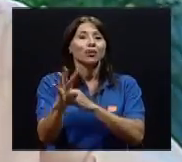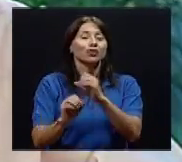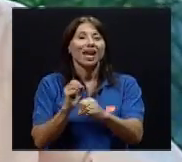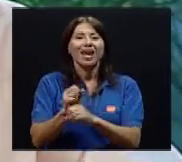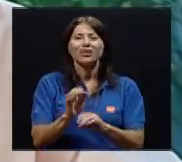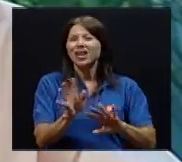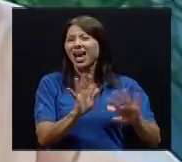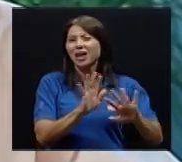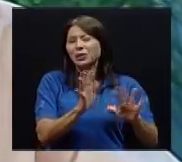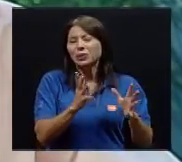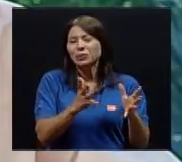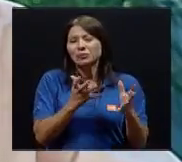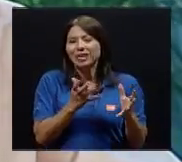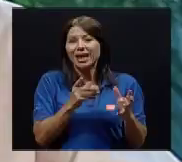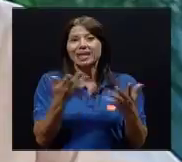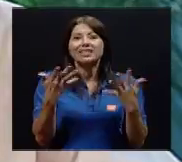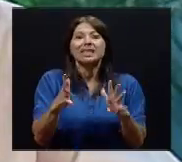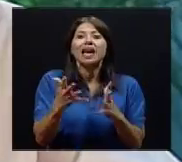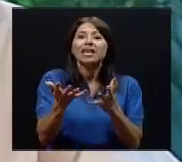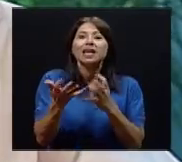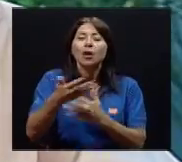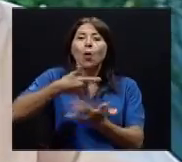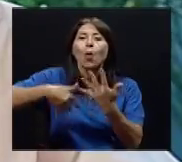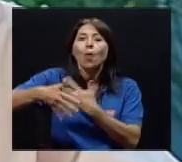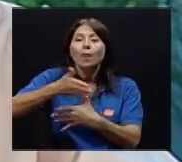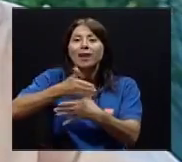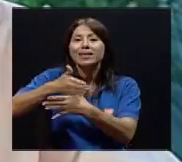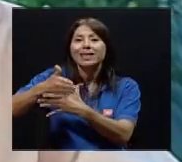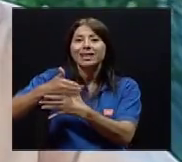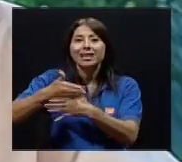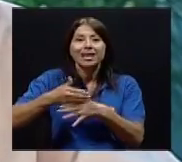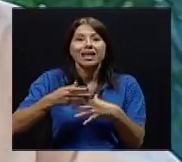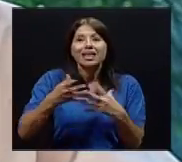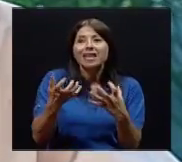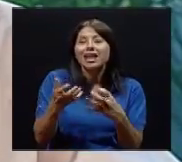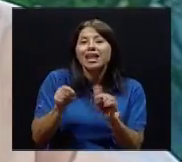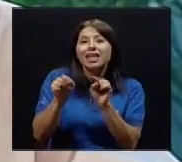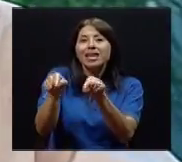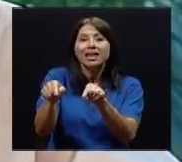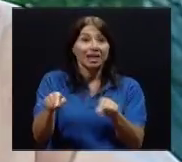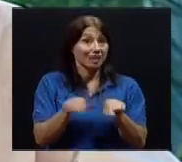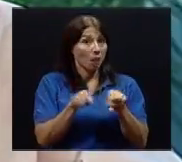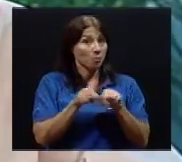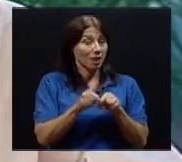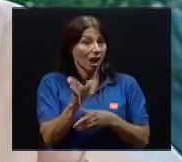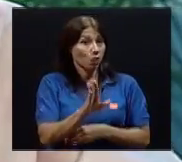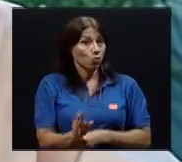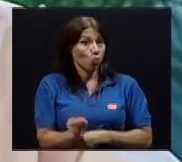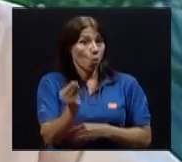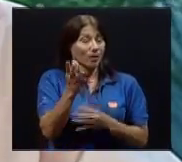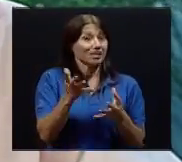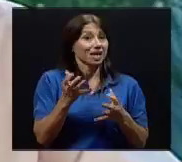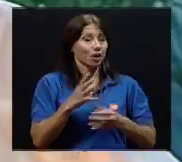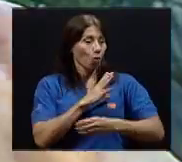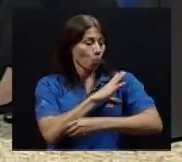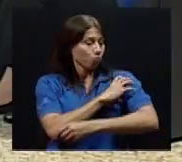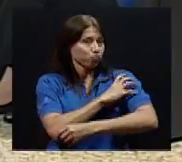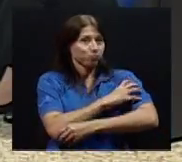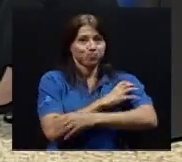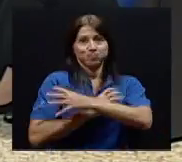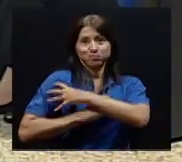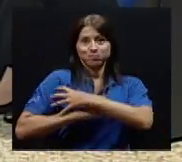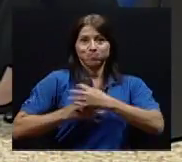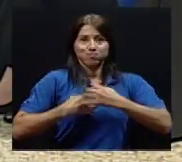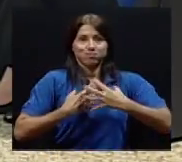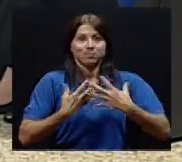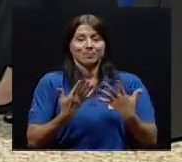14, no, esto no le gusta más. Quiere compartir con los demás, con otras personas. Y ganar músculo. Bueno.